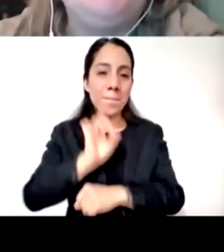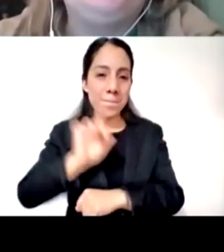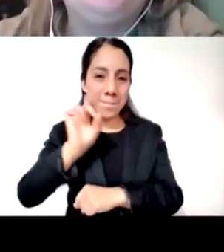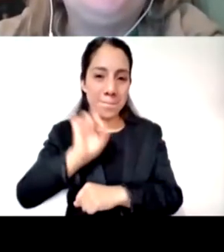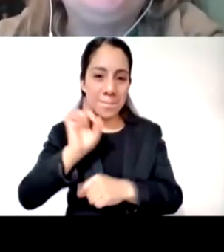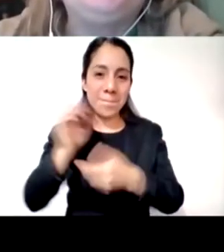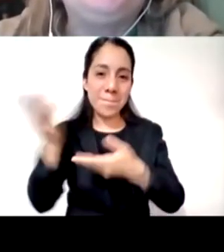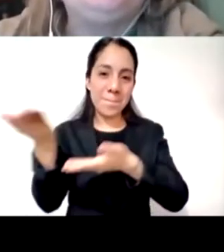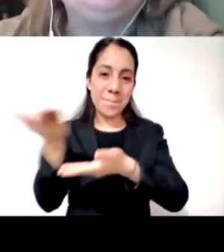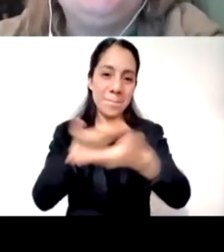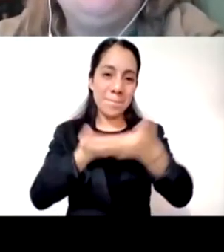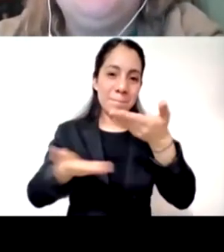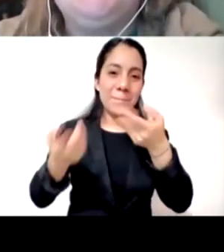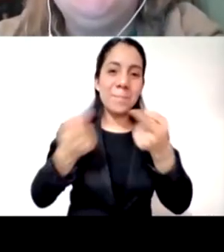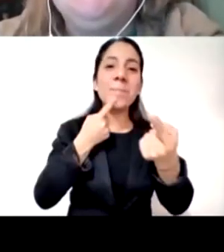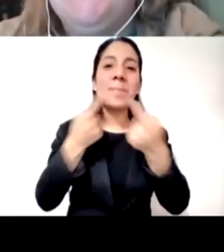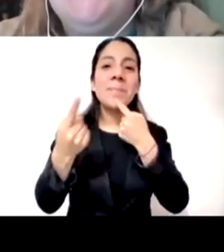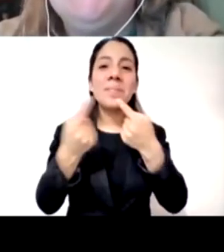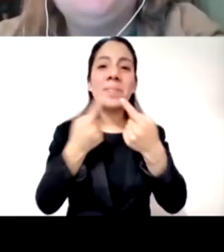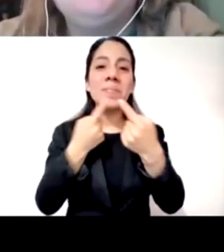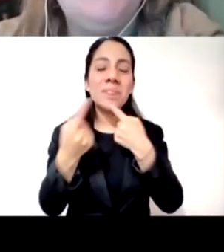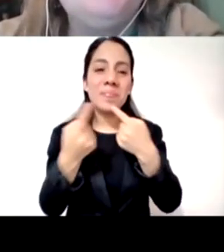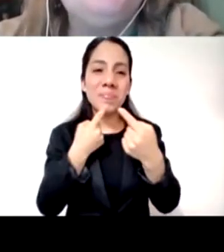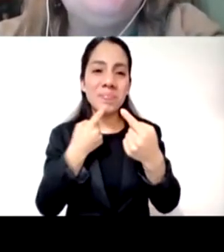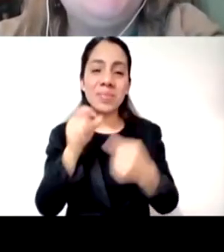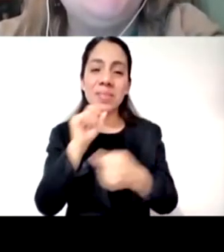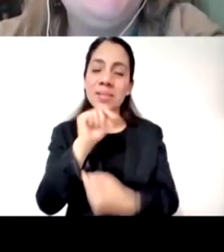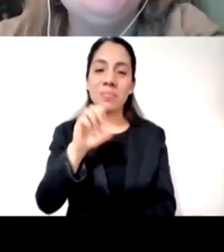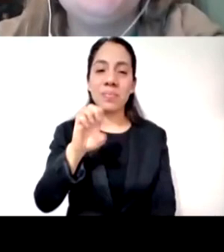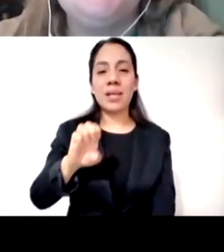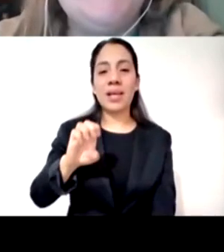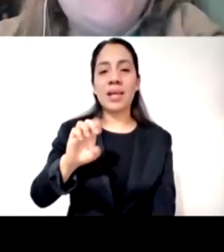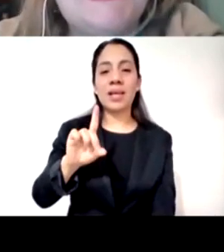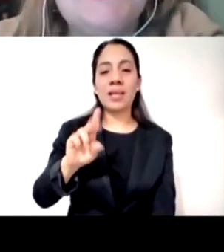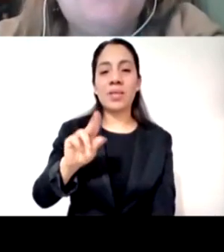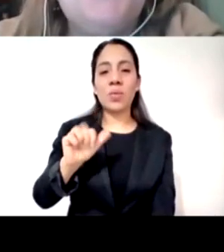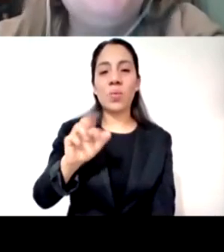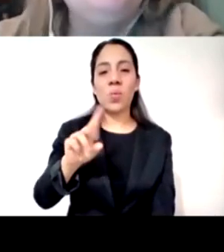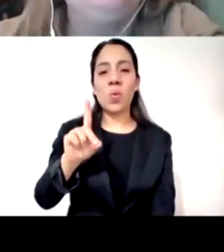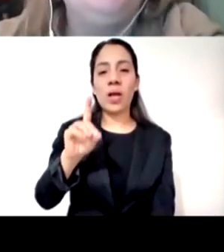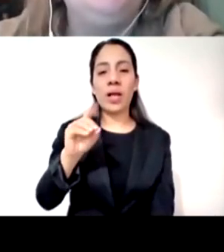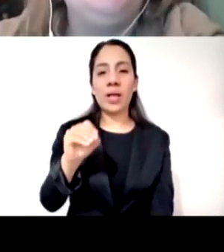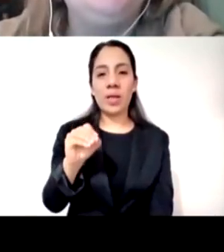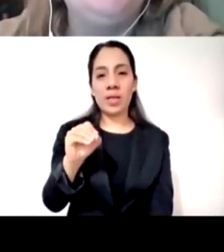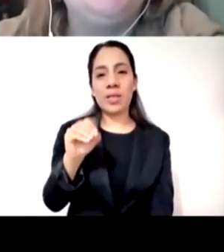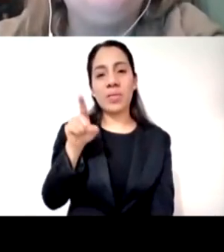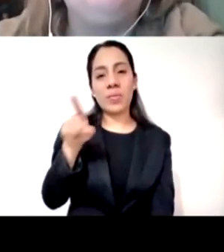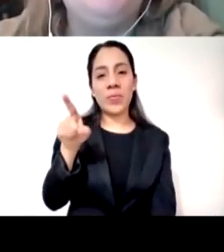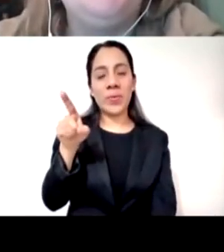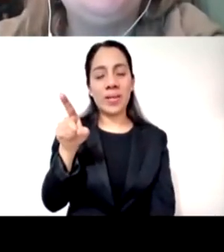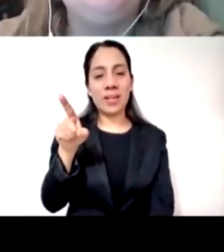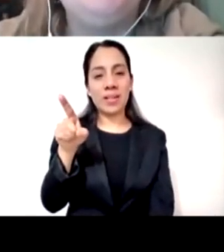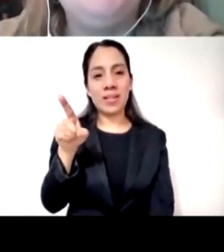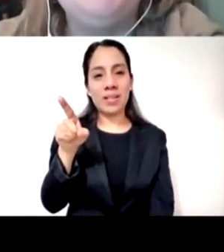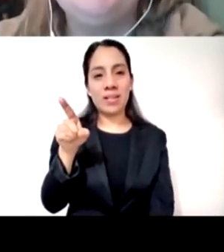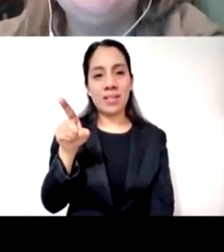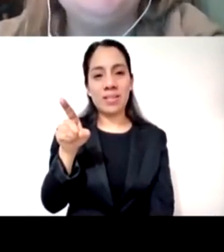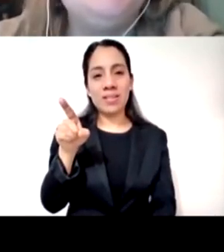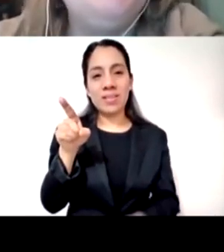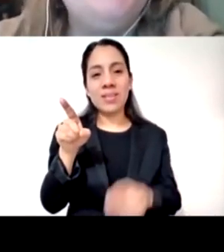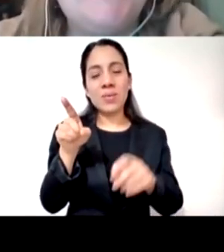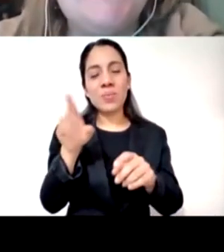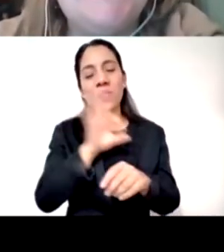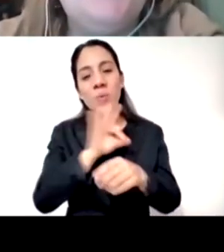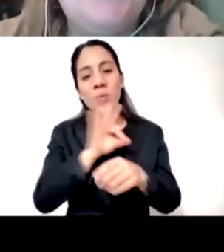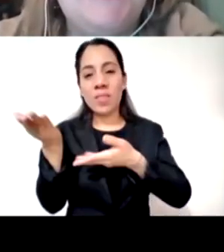compartiendo con nosotros y también a eduardo porque es riquísimo intercambiar experiencias